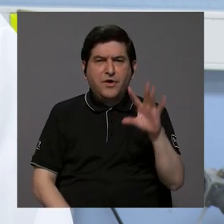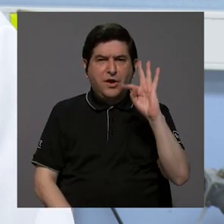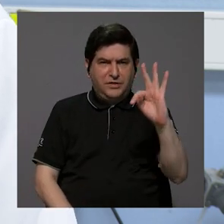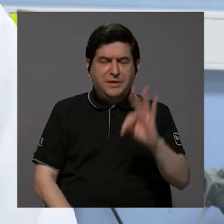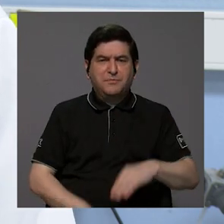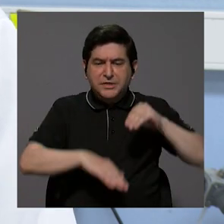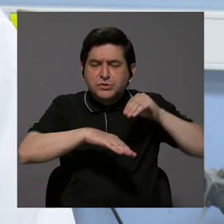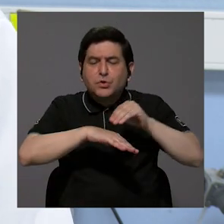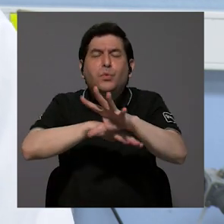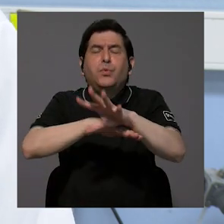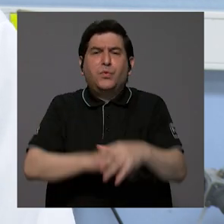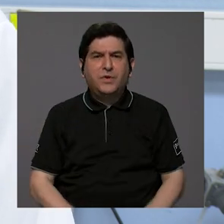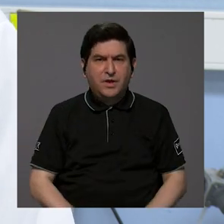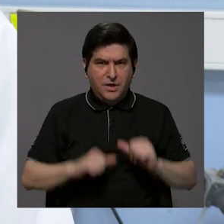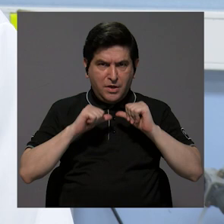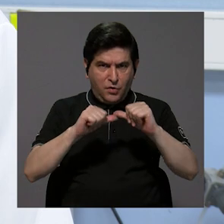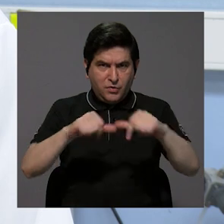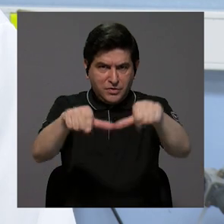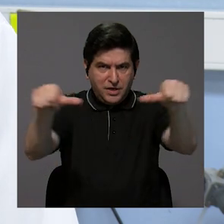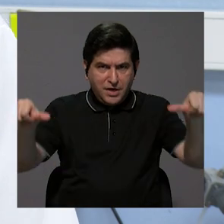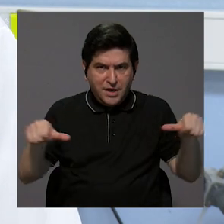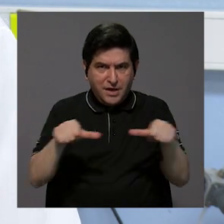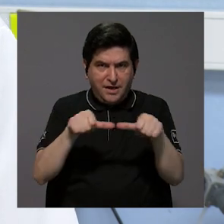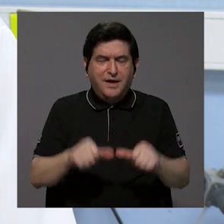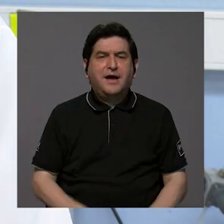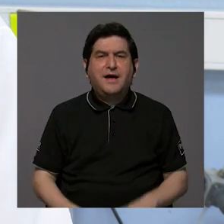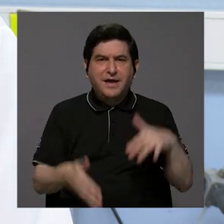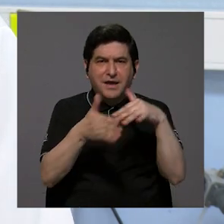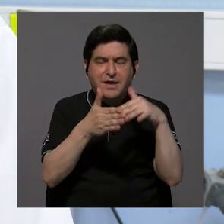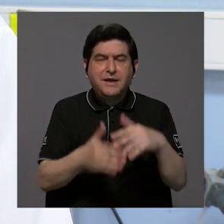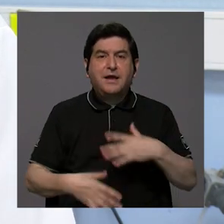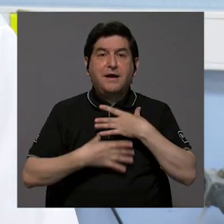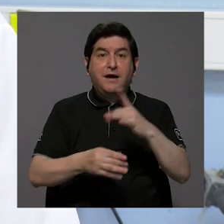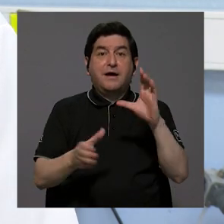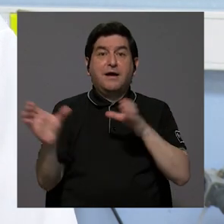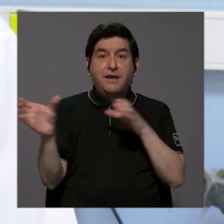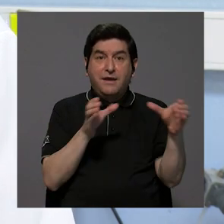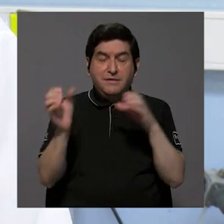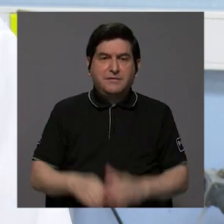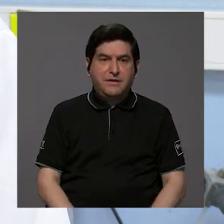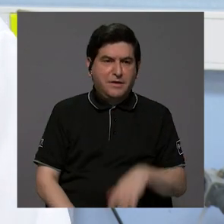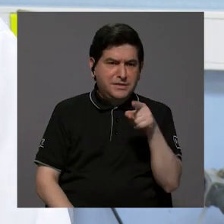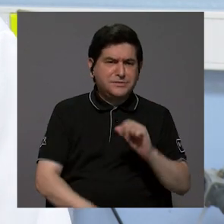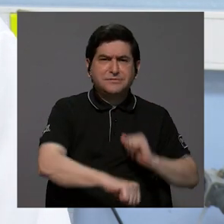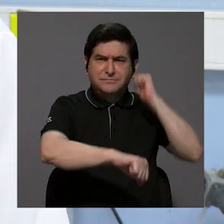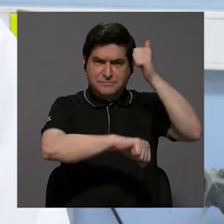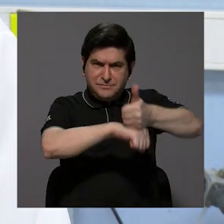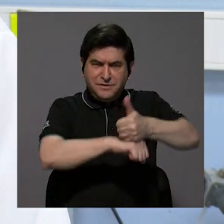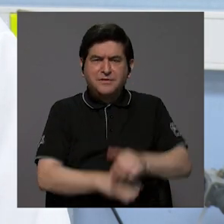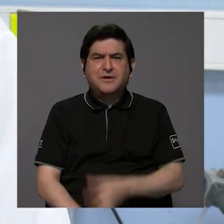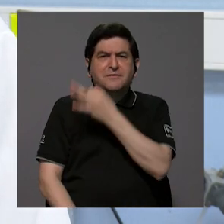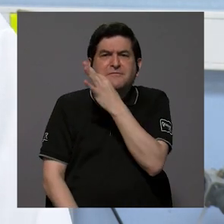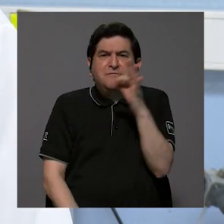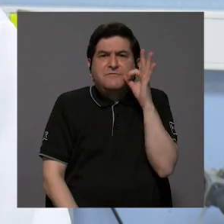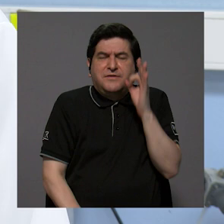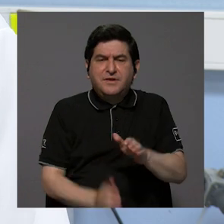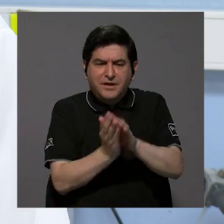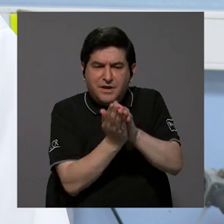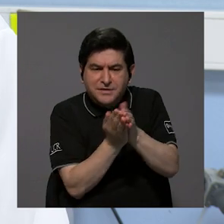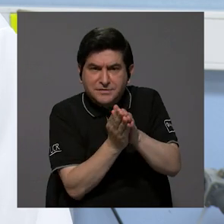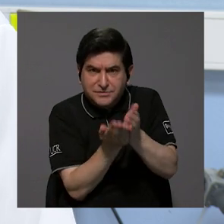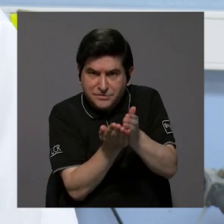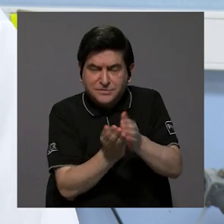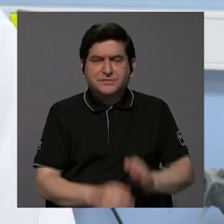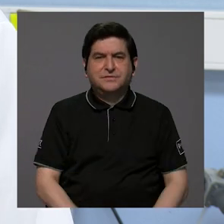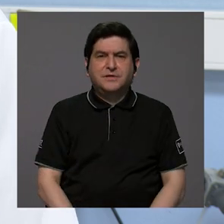que además sigue siendo un sitio de estudio y de interés comercial, puesto que es un sitio en el cual se han establecido granas de ostrícolas